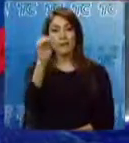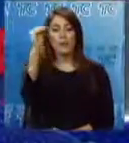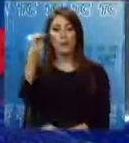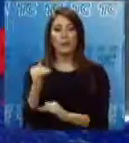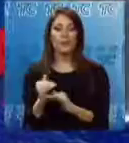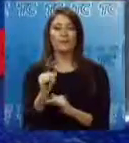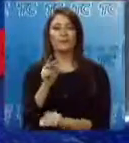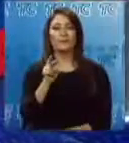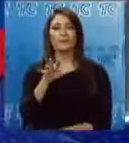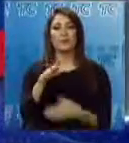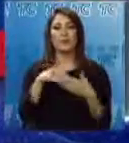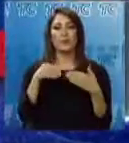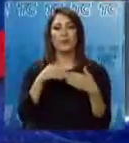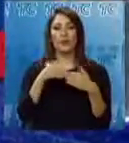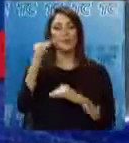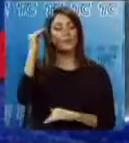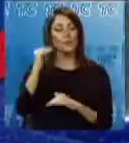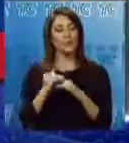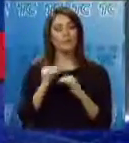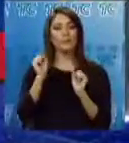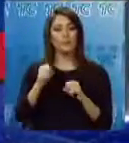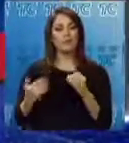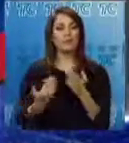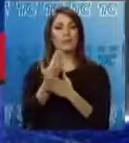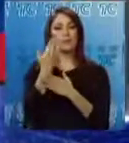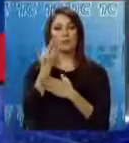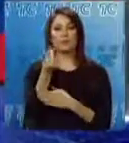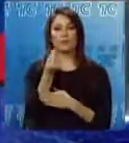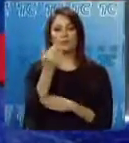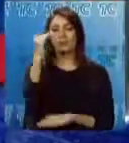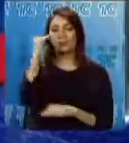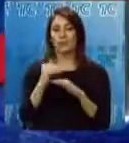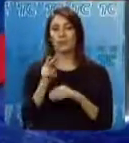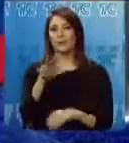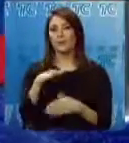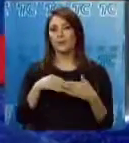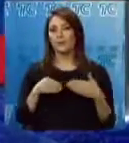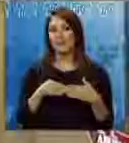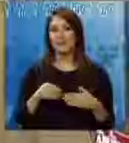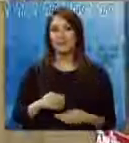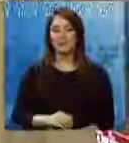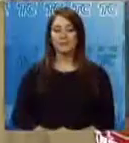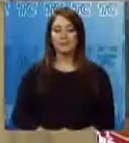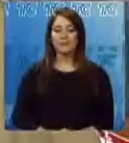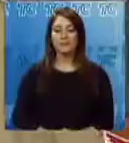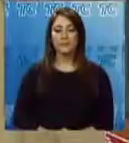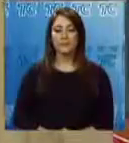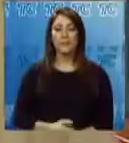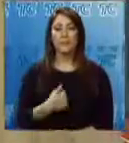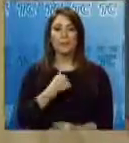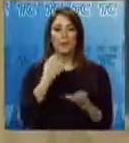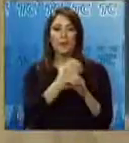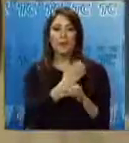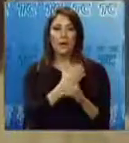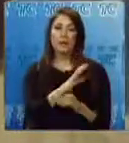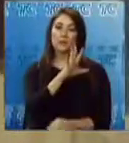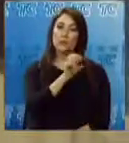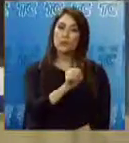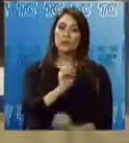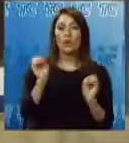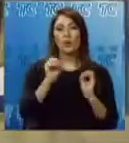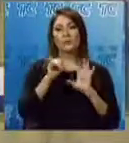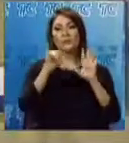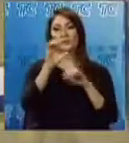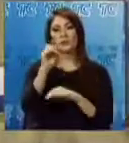vigente y con la nueva remesa que venga a Ecuador, tendrá un costo aproximado de 25 dólares. Se está calculando entre un 50 o 60